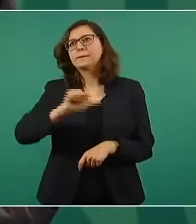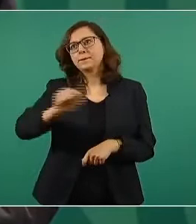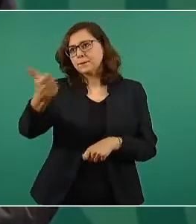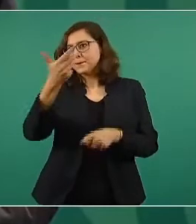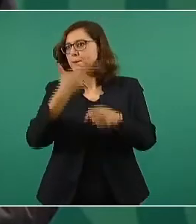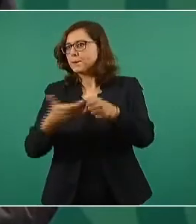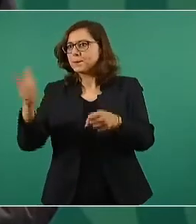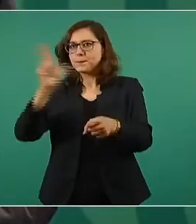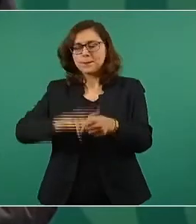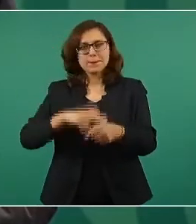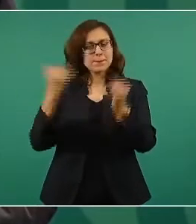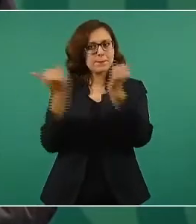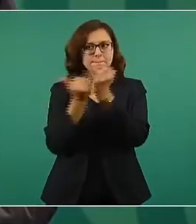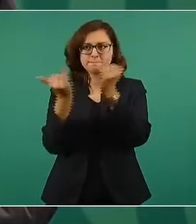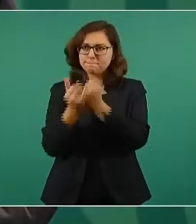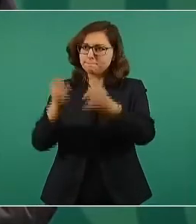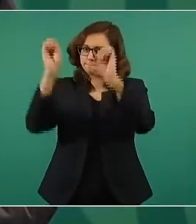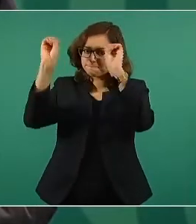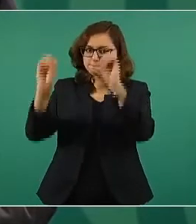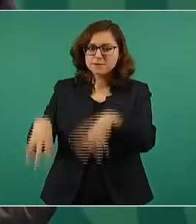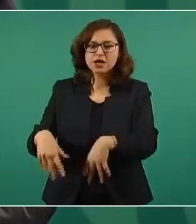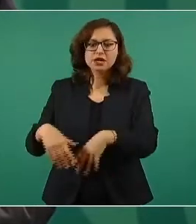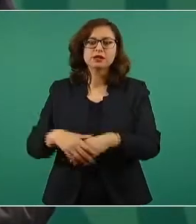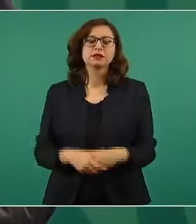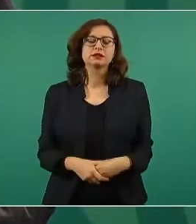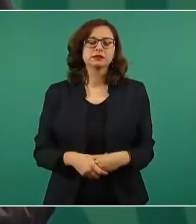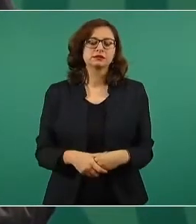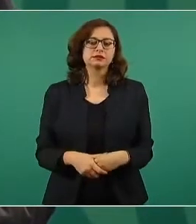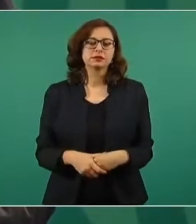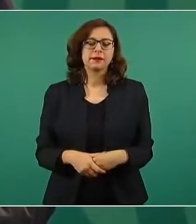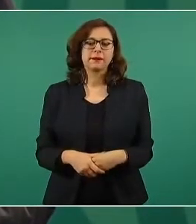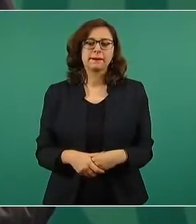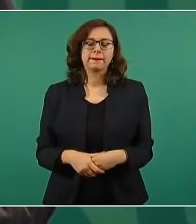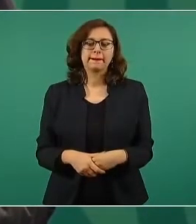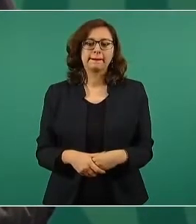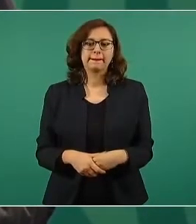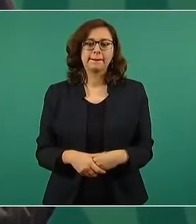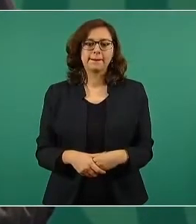abandonado.